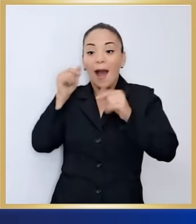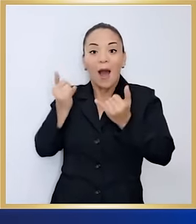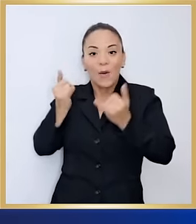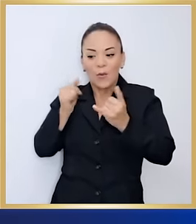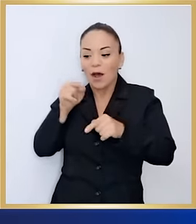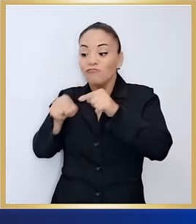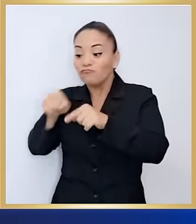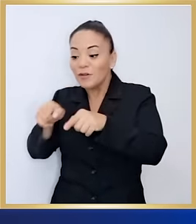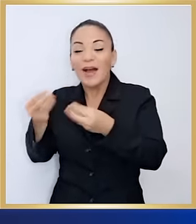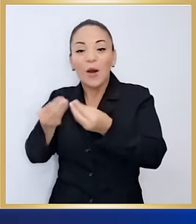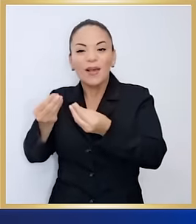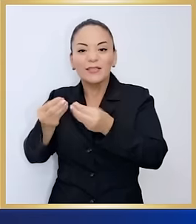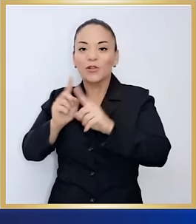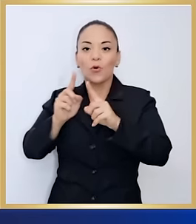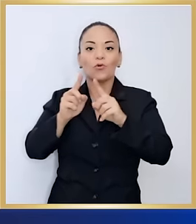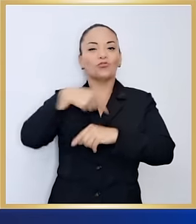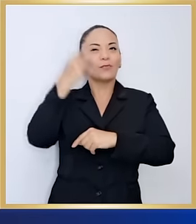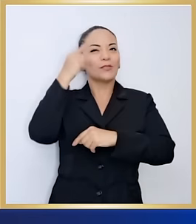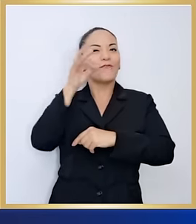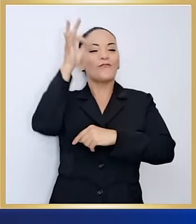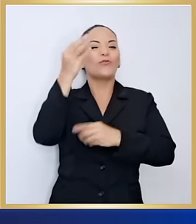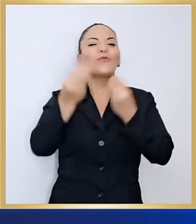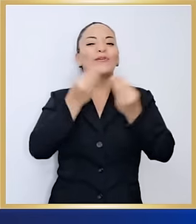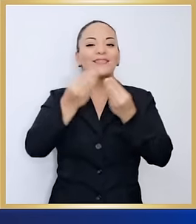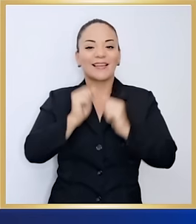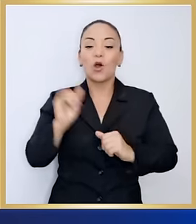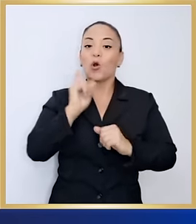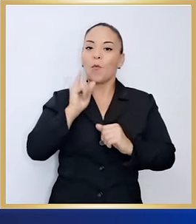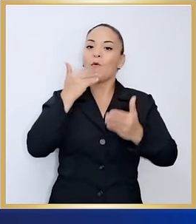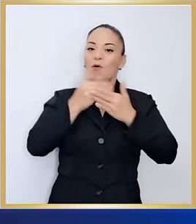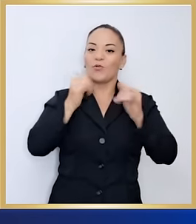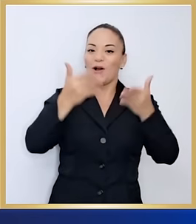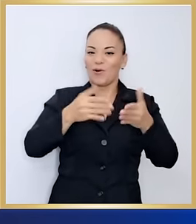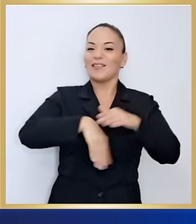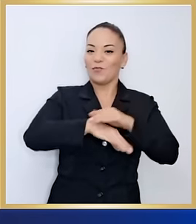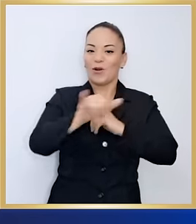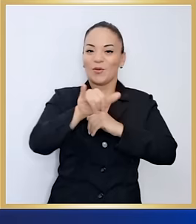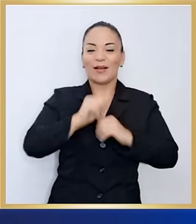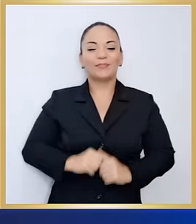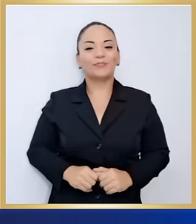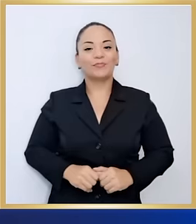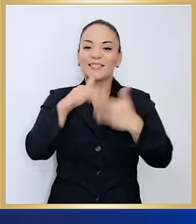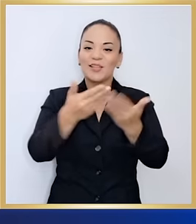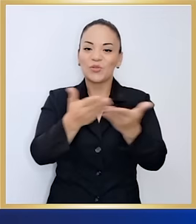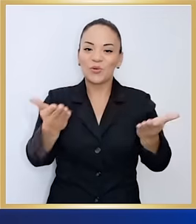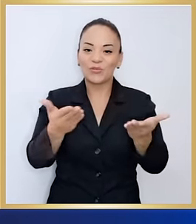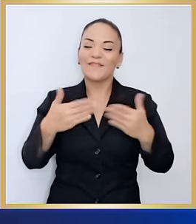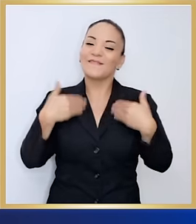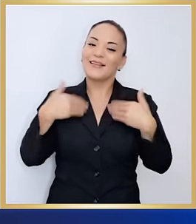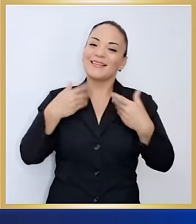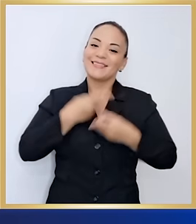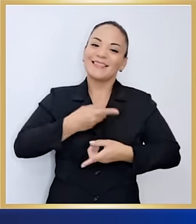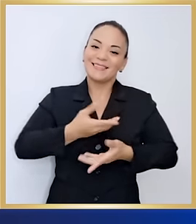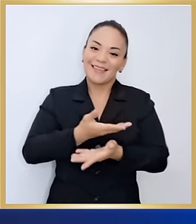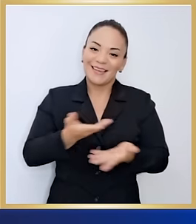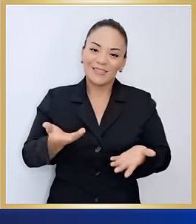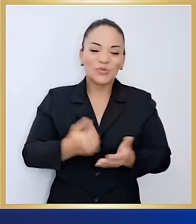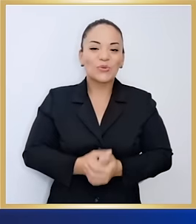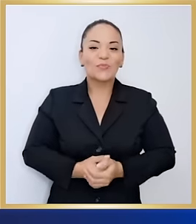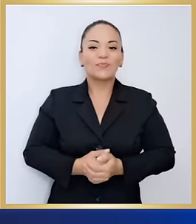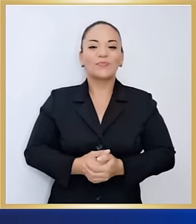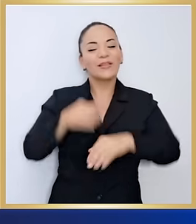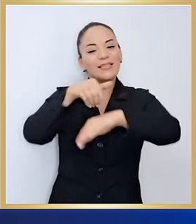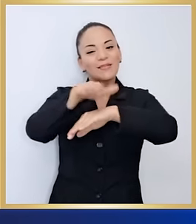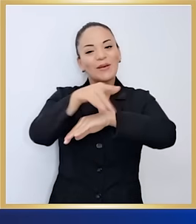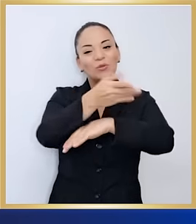estar la bola, como los jugadores buenos que somos. Buenas noches a todos, feliz descanso,